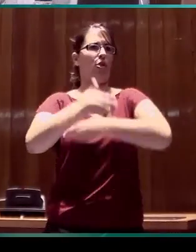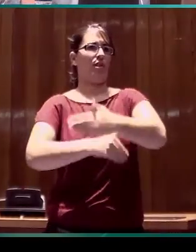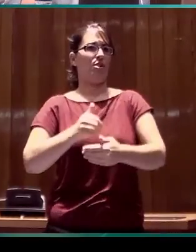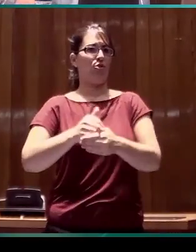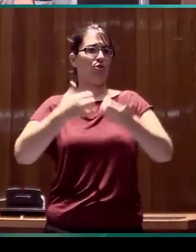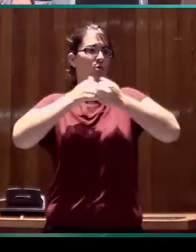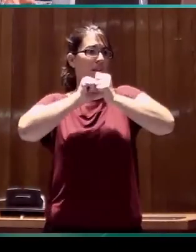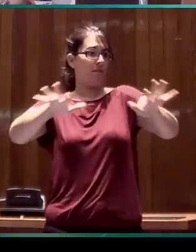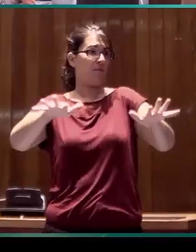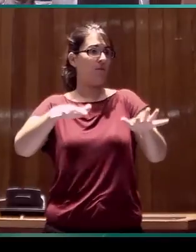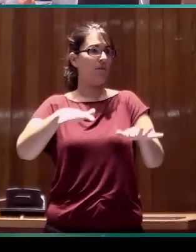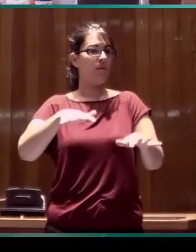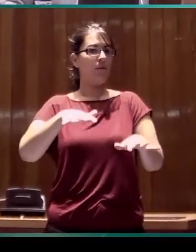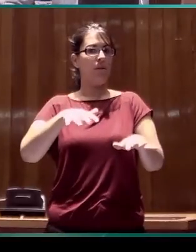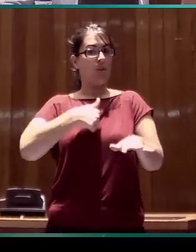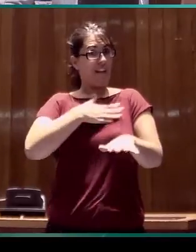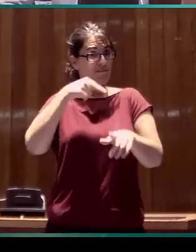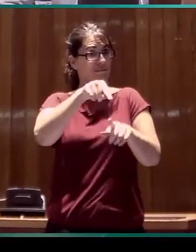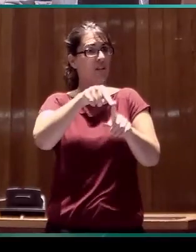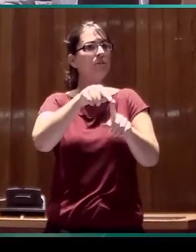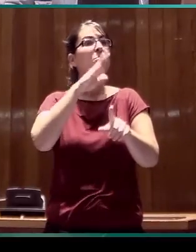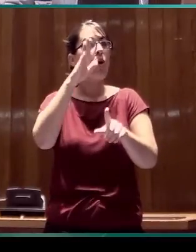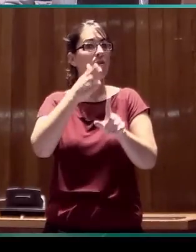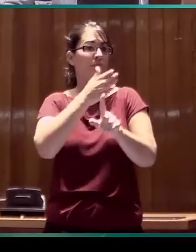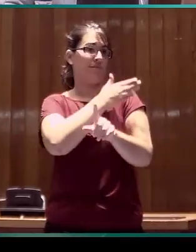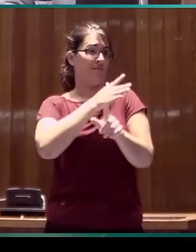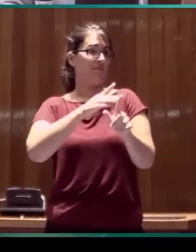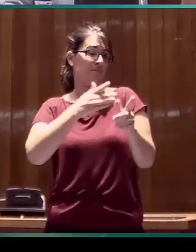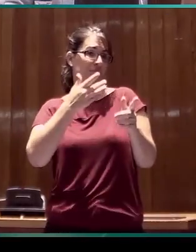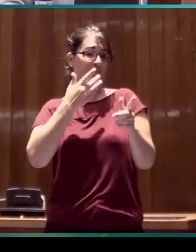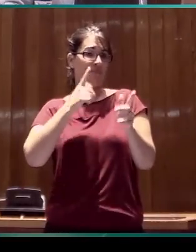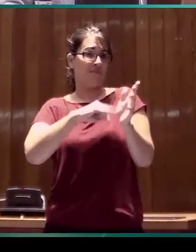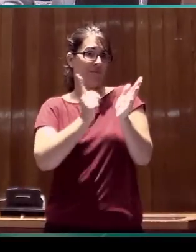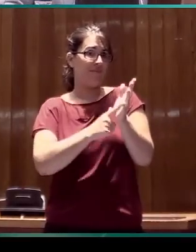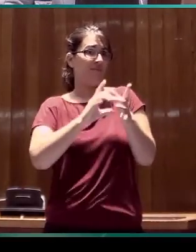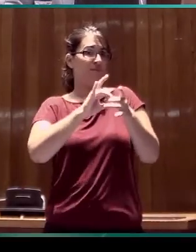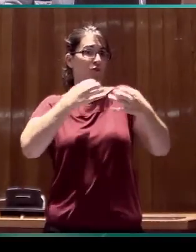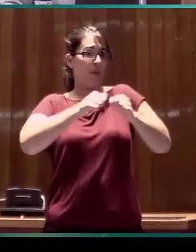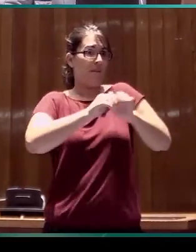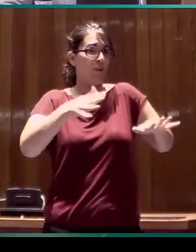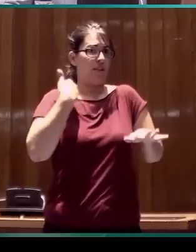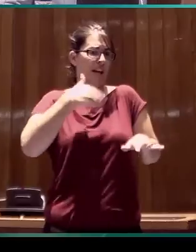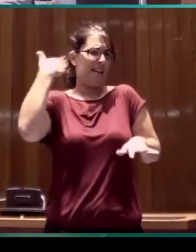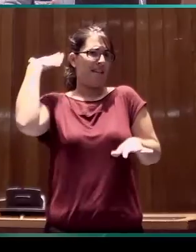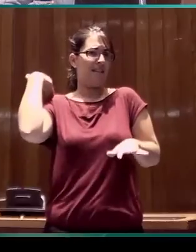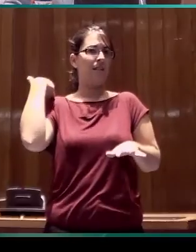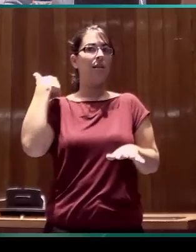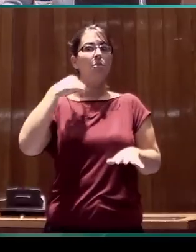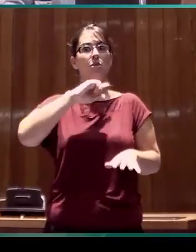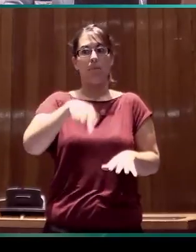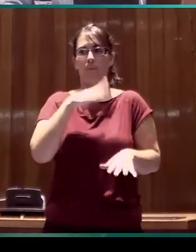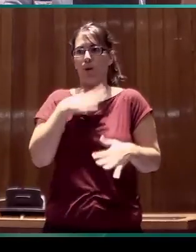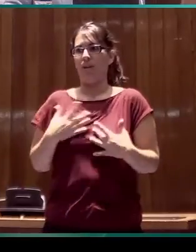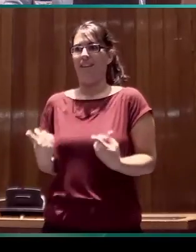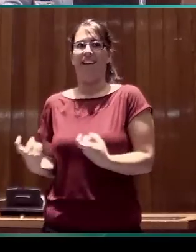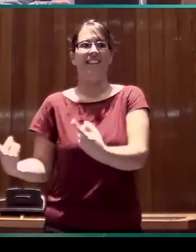por la legislación reciente, que ya lleva unos años vigente, sino sobre todo por la necesidad perentoria